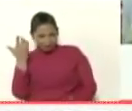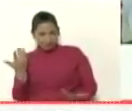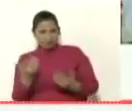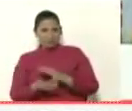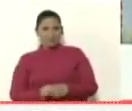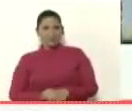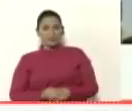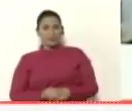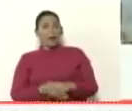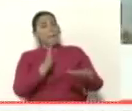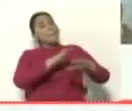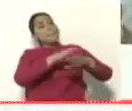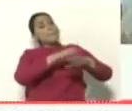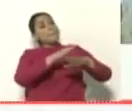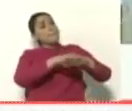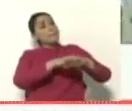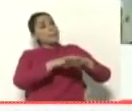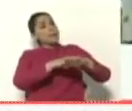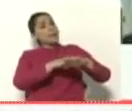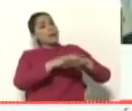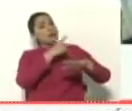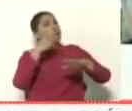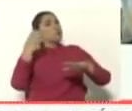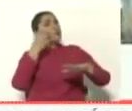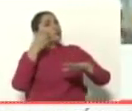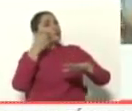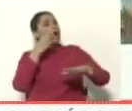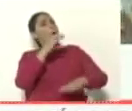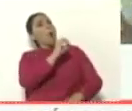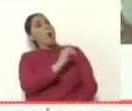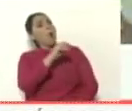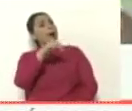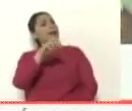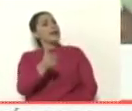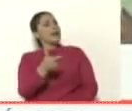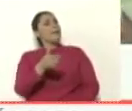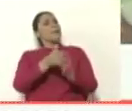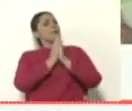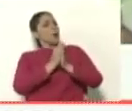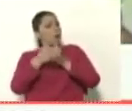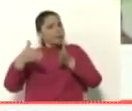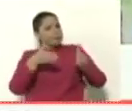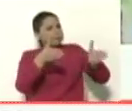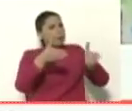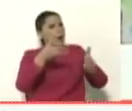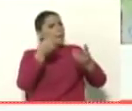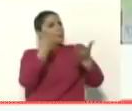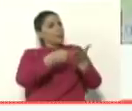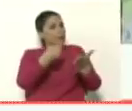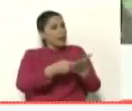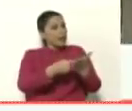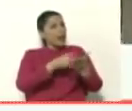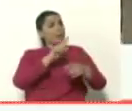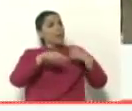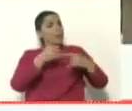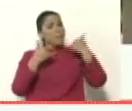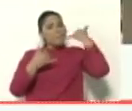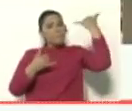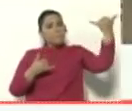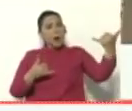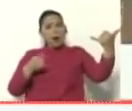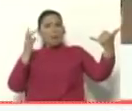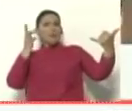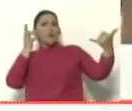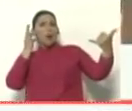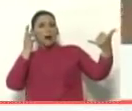que pídele a Duque una ONG que sirva para canalizar los fondos, y le pasa el teléfono de la señora llamada Rosana de